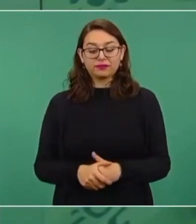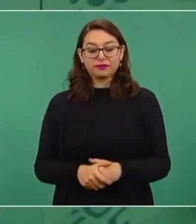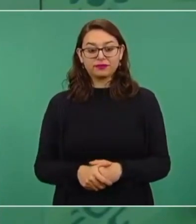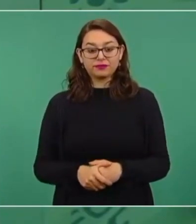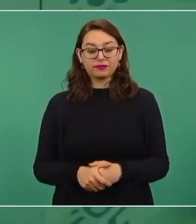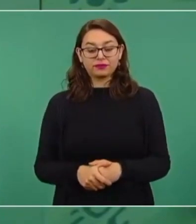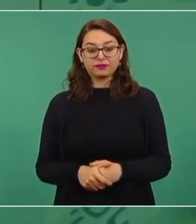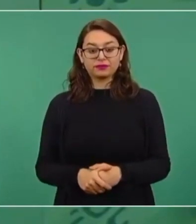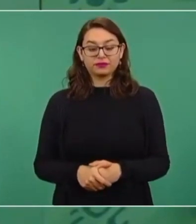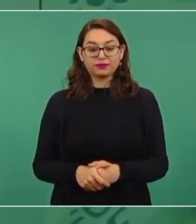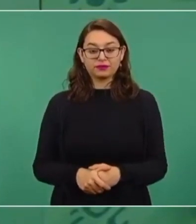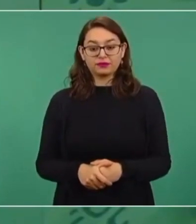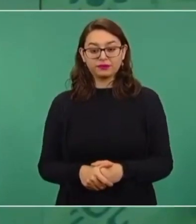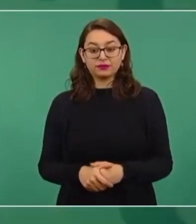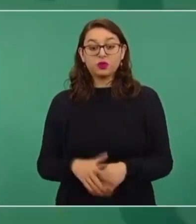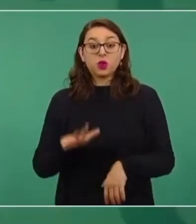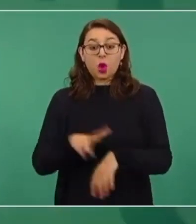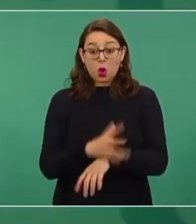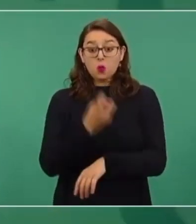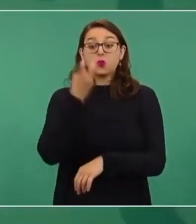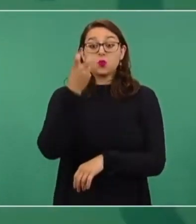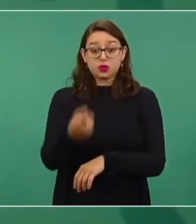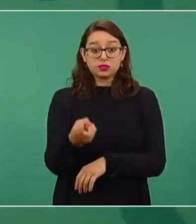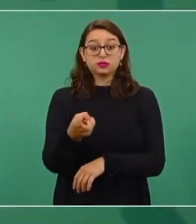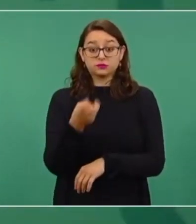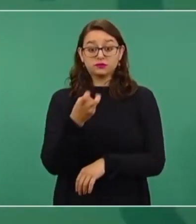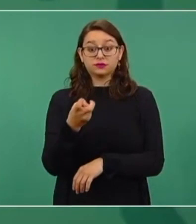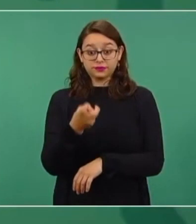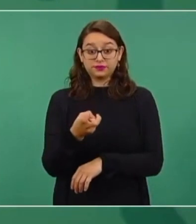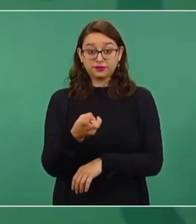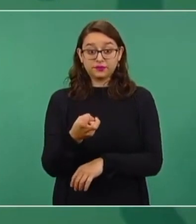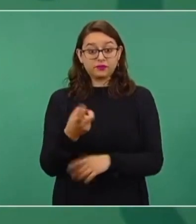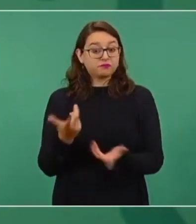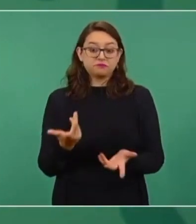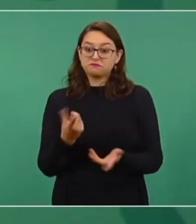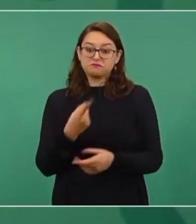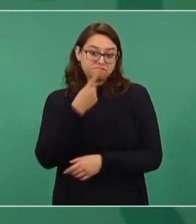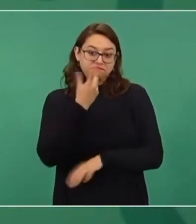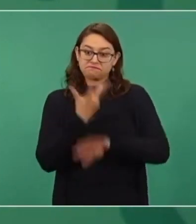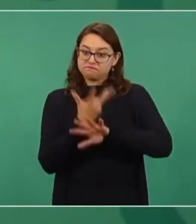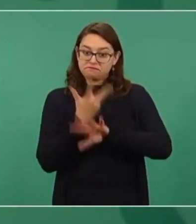Entonces, por eso voy a estar un día,